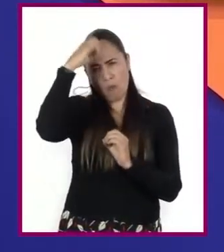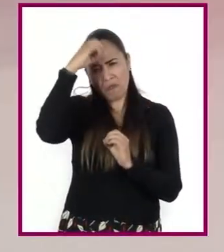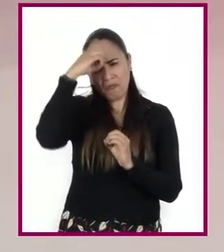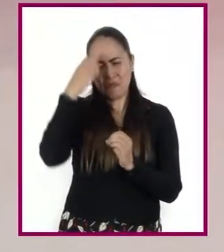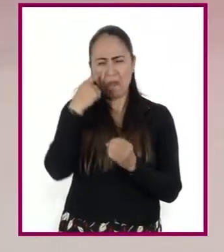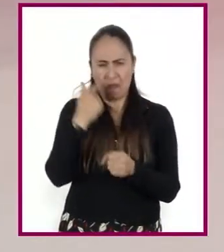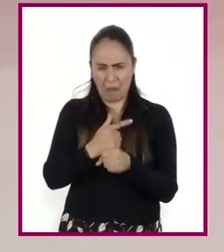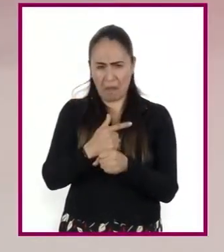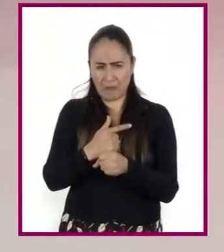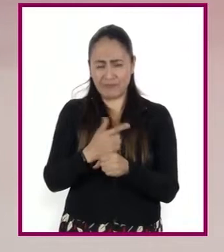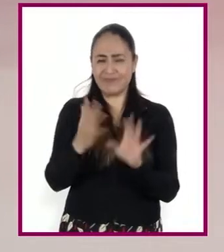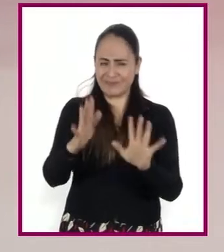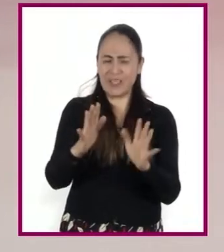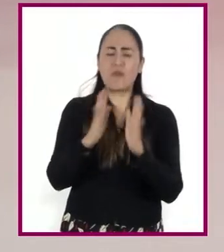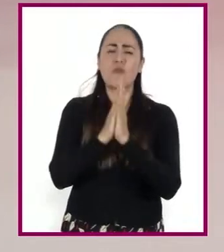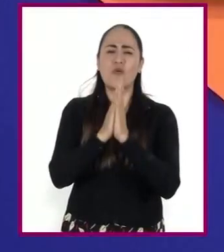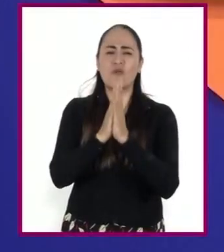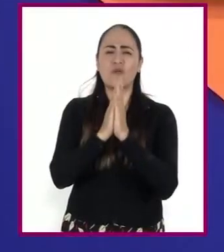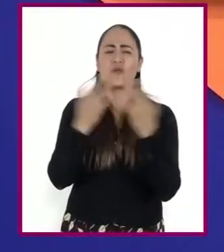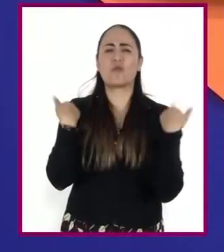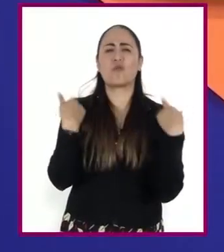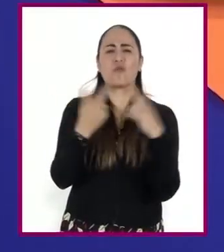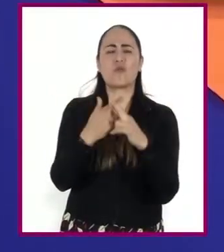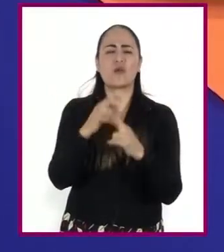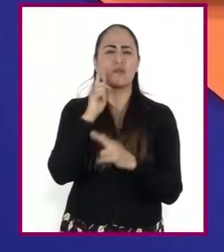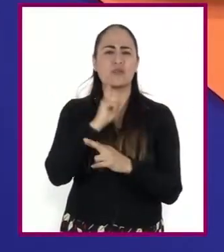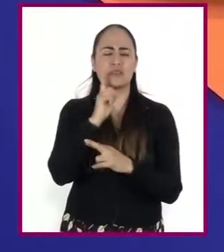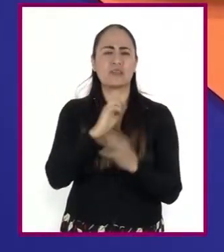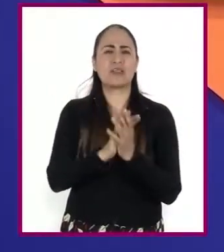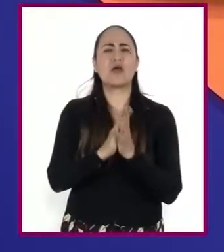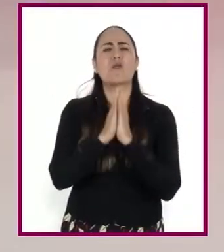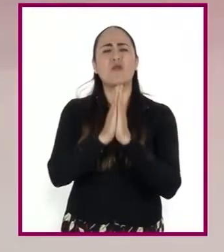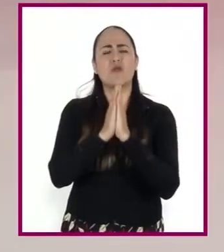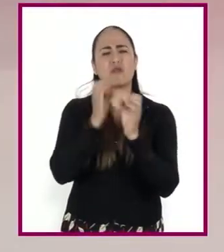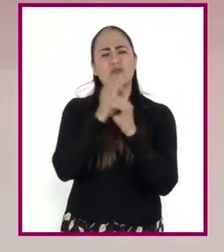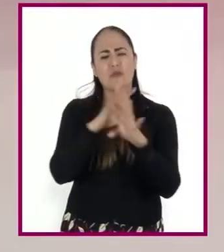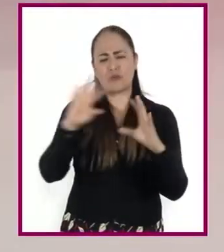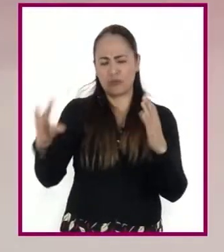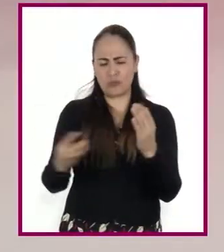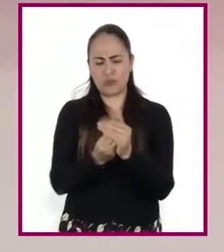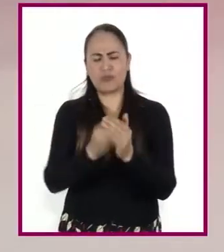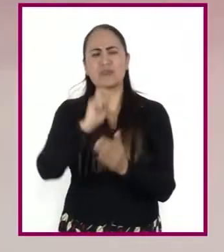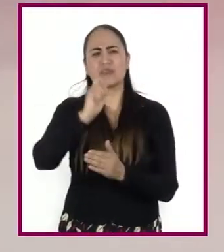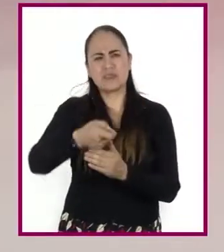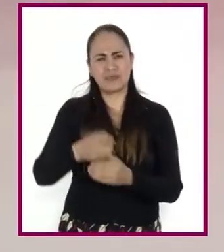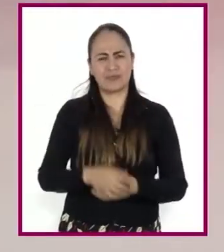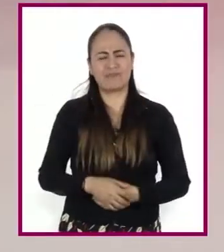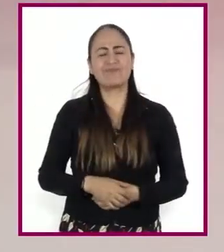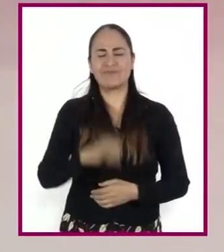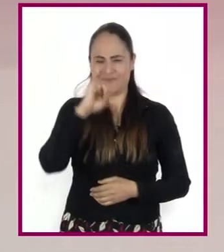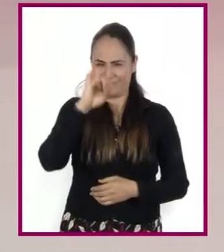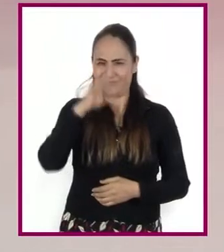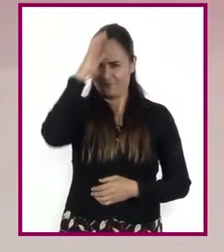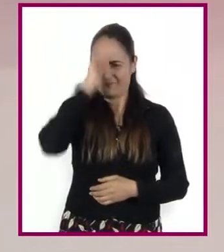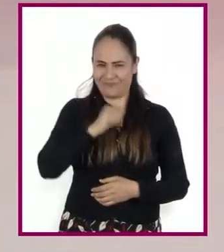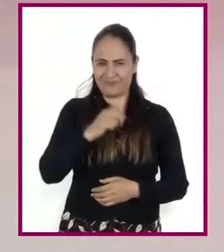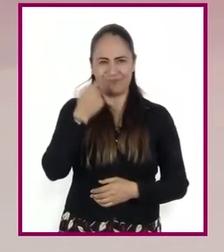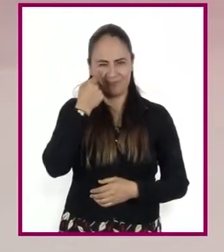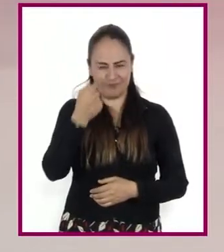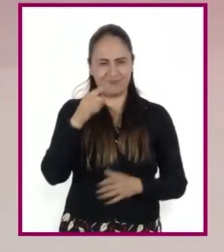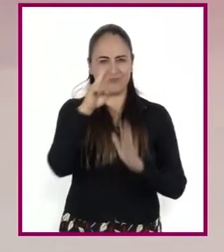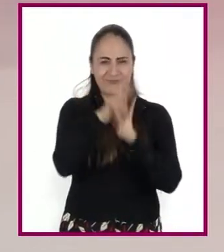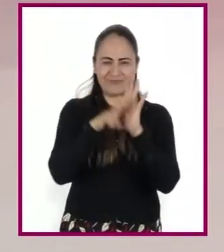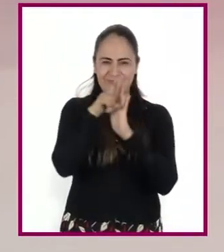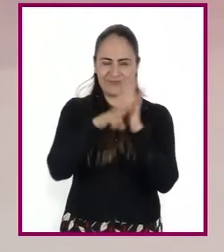Profesora, ¿podemos ver qué es la información complementaria? ¡Claro! Veamos a continuación el siguiente